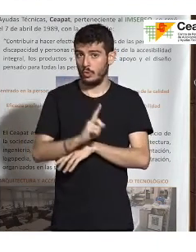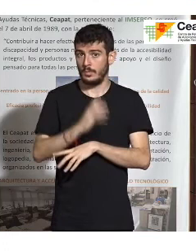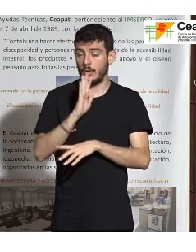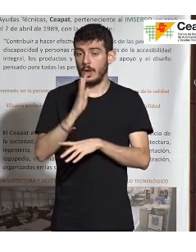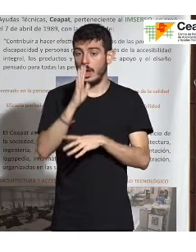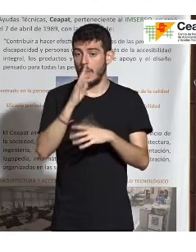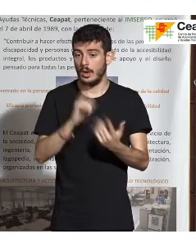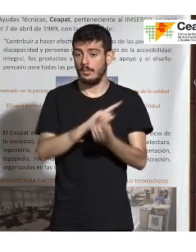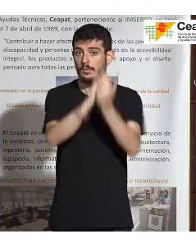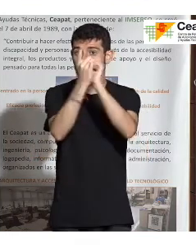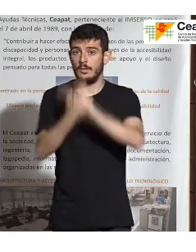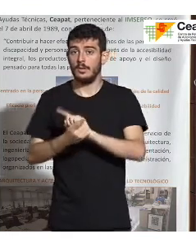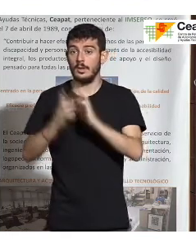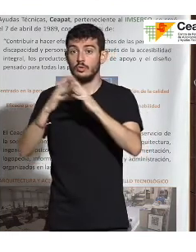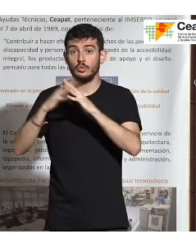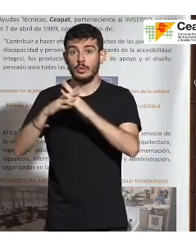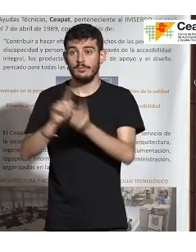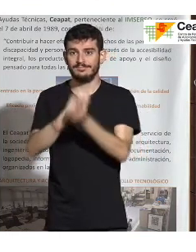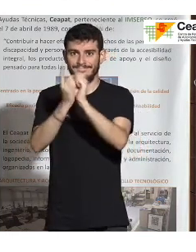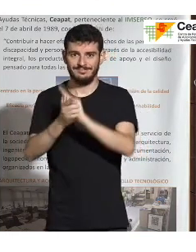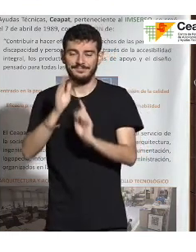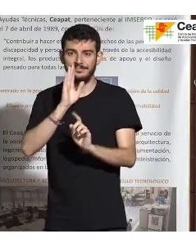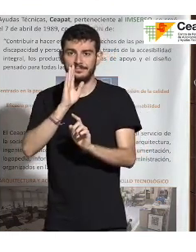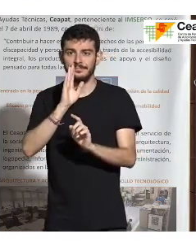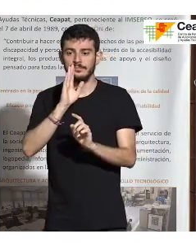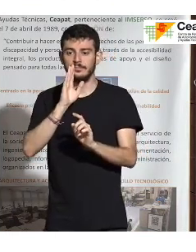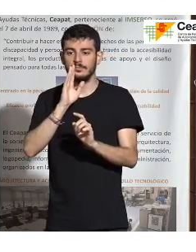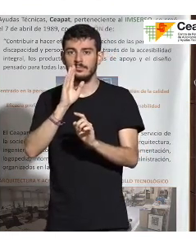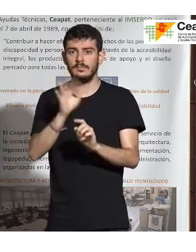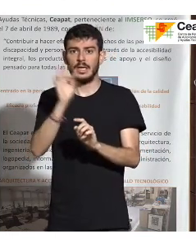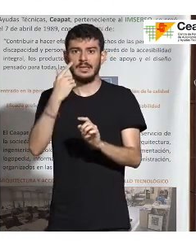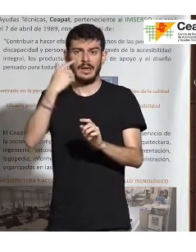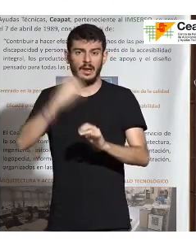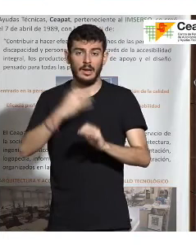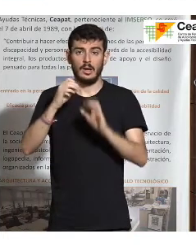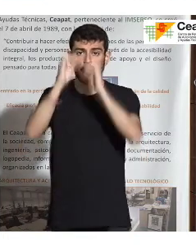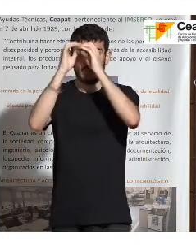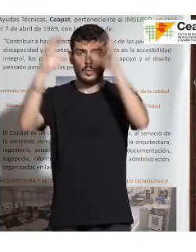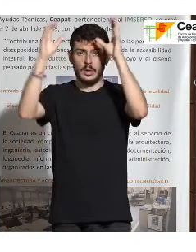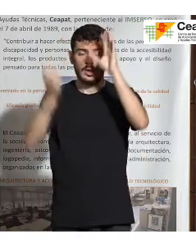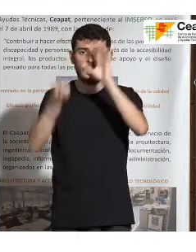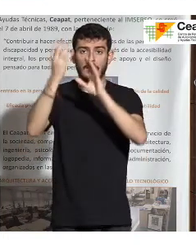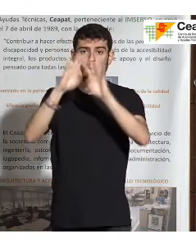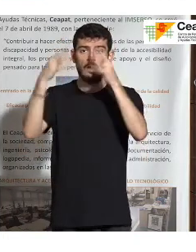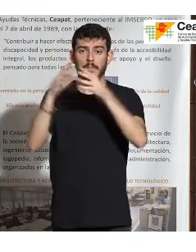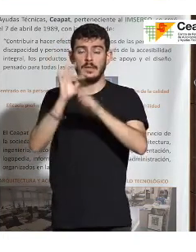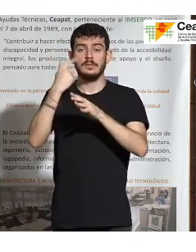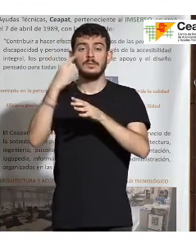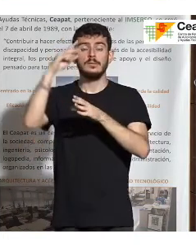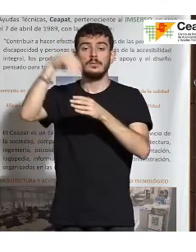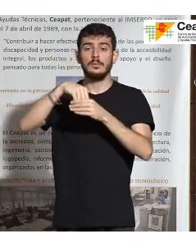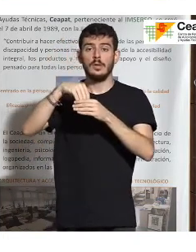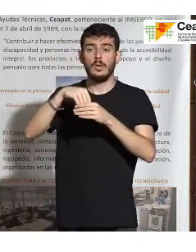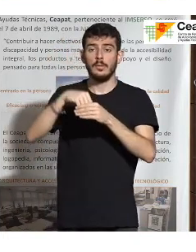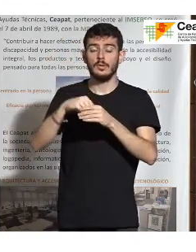que las infraestructuras, como he comentado, evolucionan y realmente tener en la nube, como se comentó, tener y hacer alojamiento en